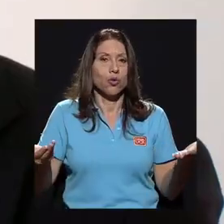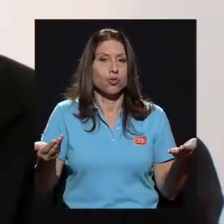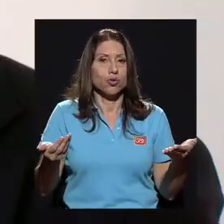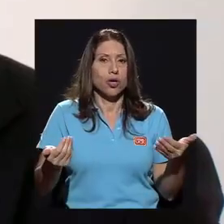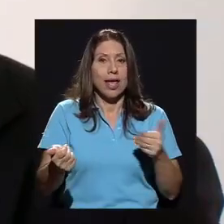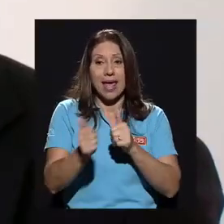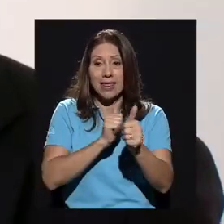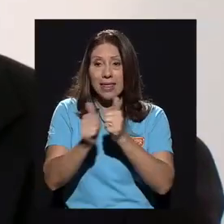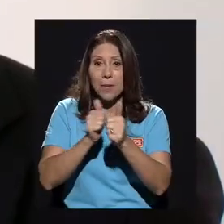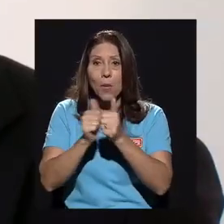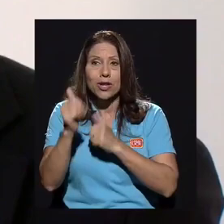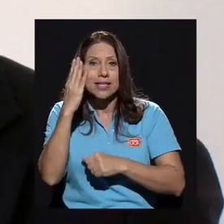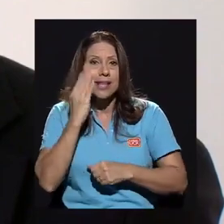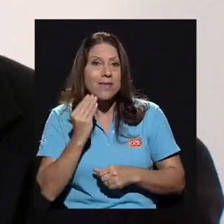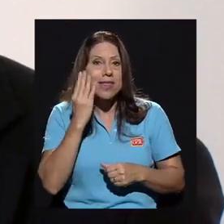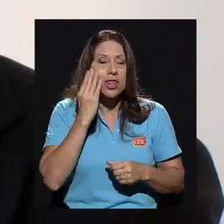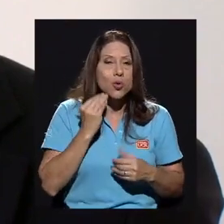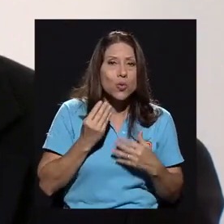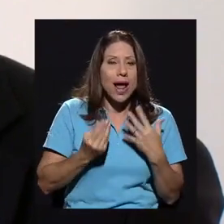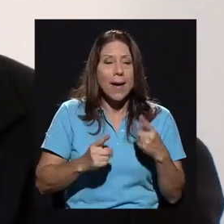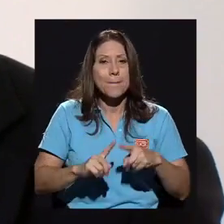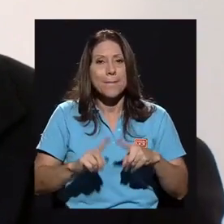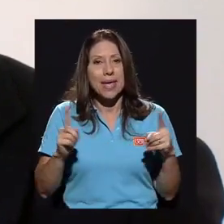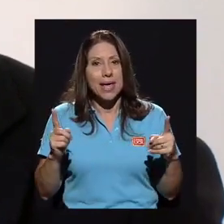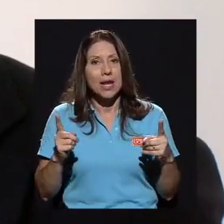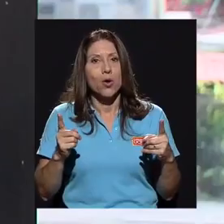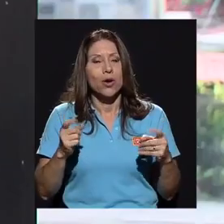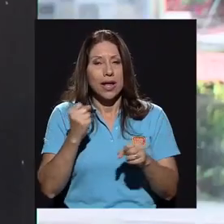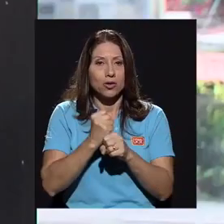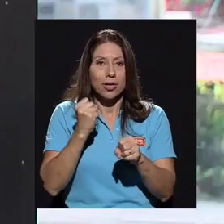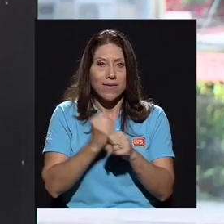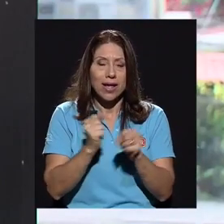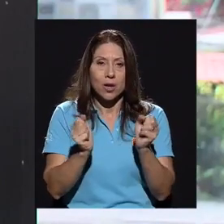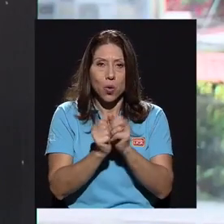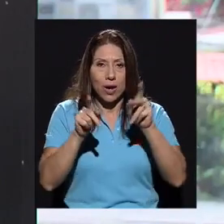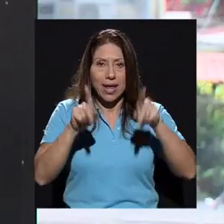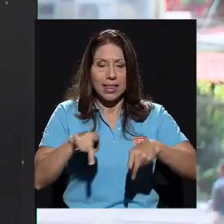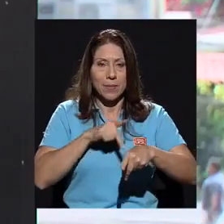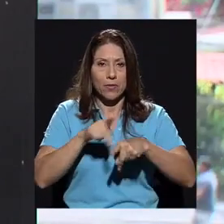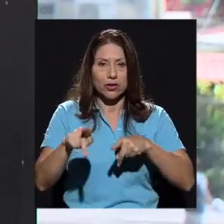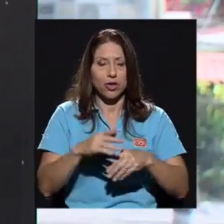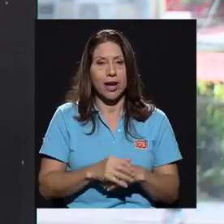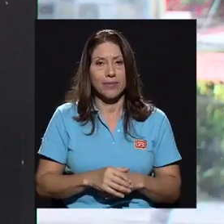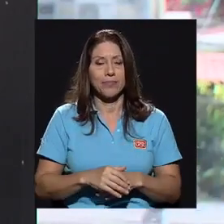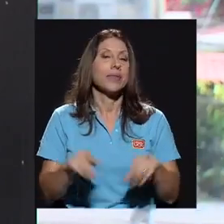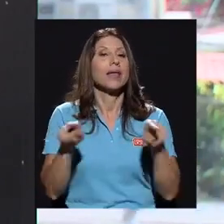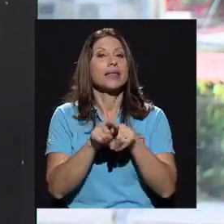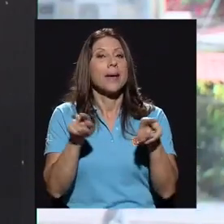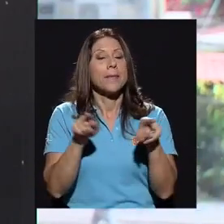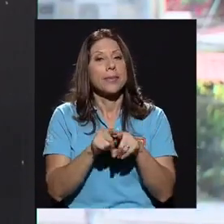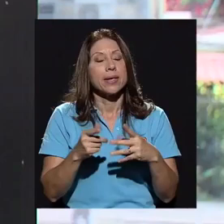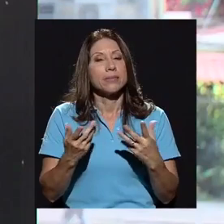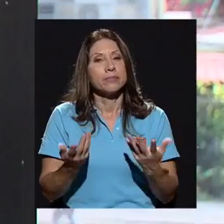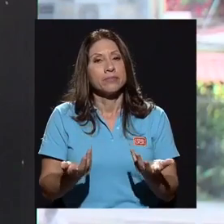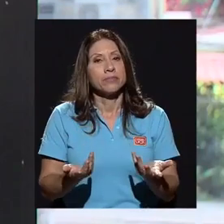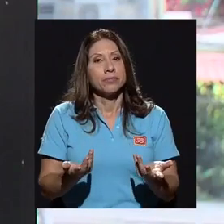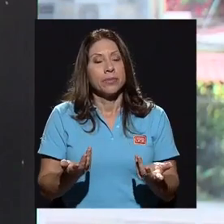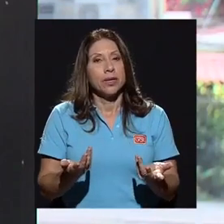deportes de aventura, pero que los trabajen gente profesional. También el sector